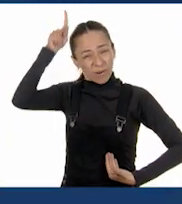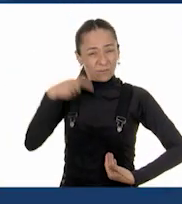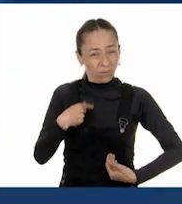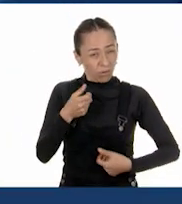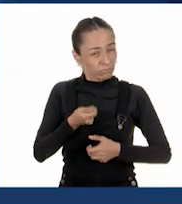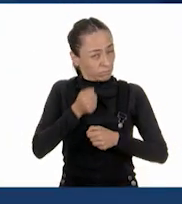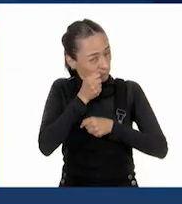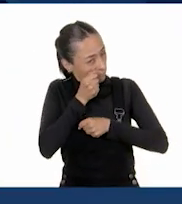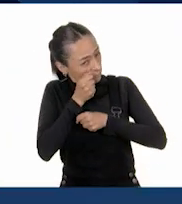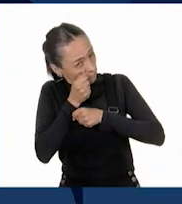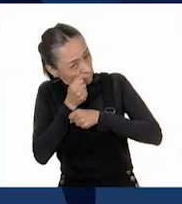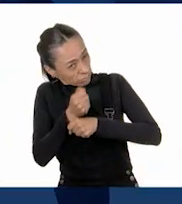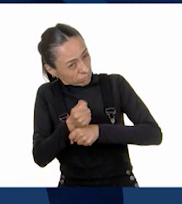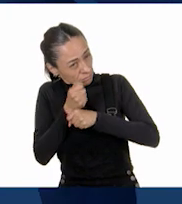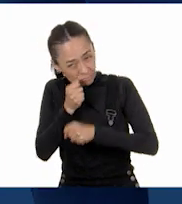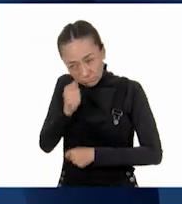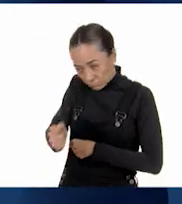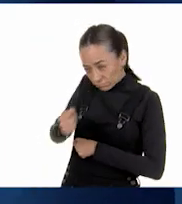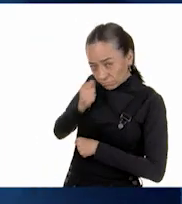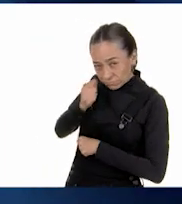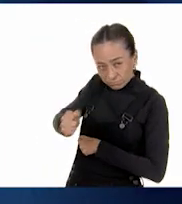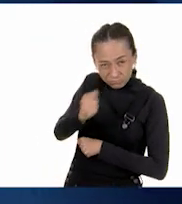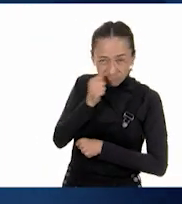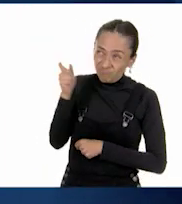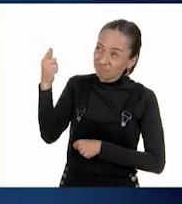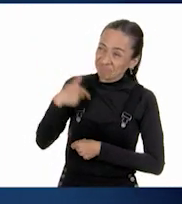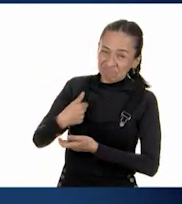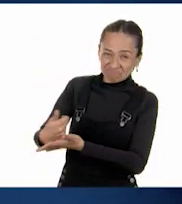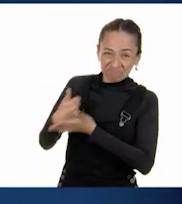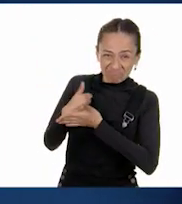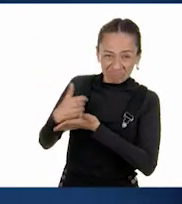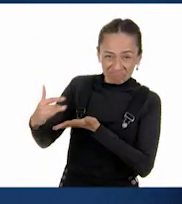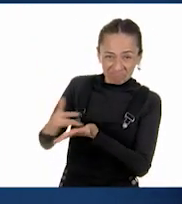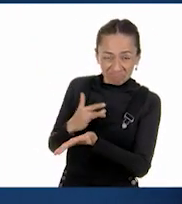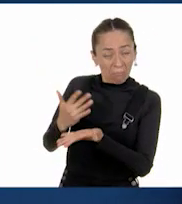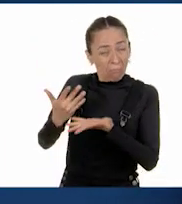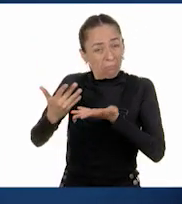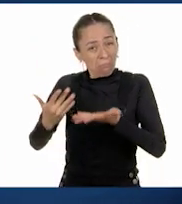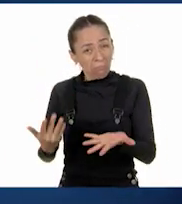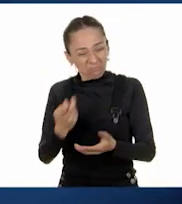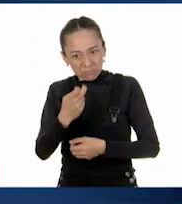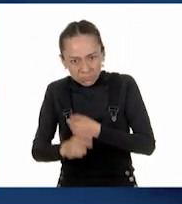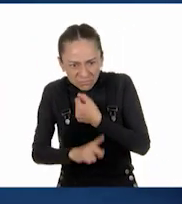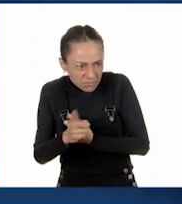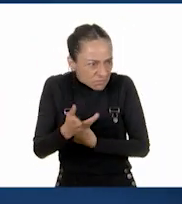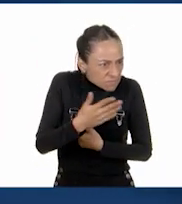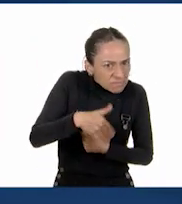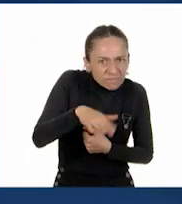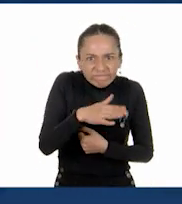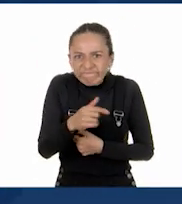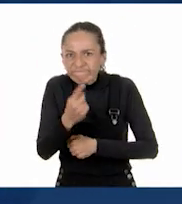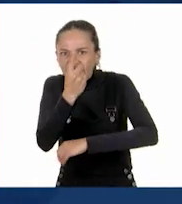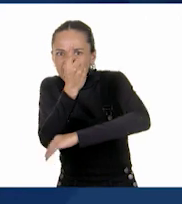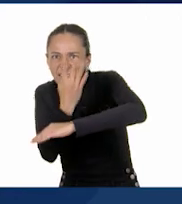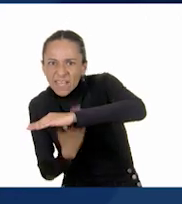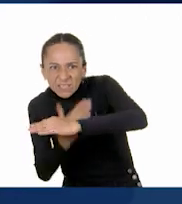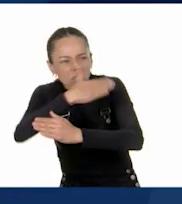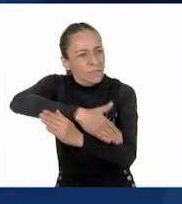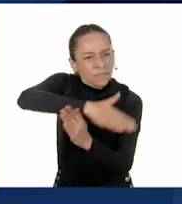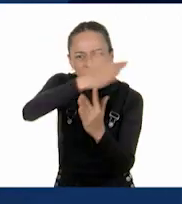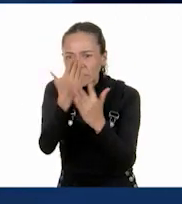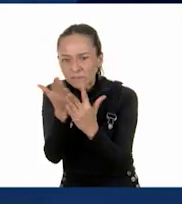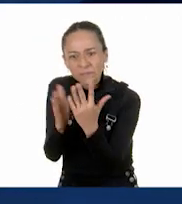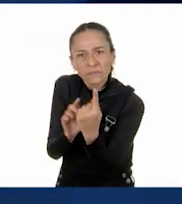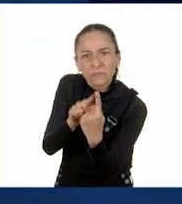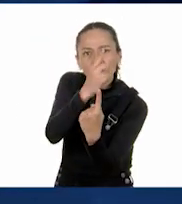inteligente ayudante han resuelto el difícil caso de encontrar una fracción que esté entre un tercio